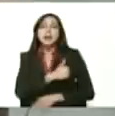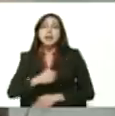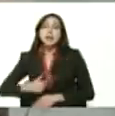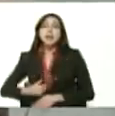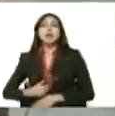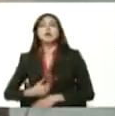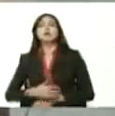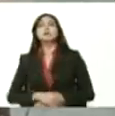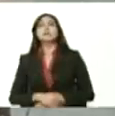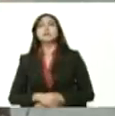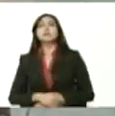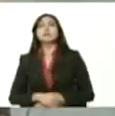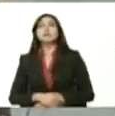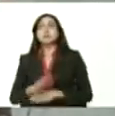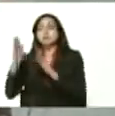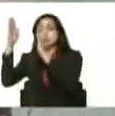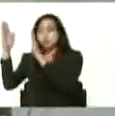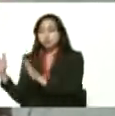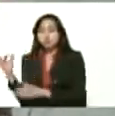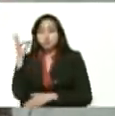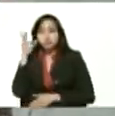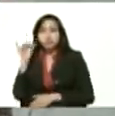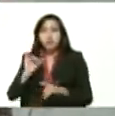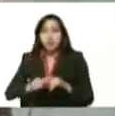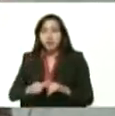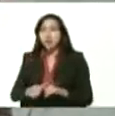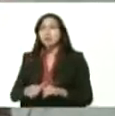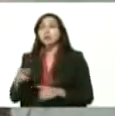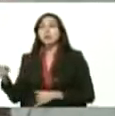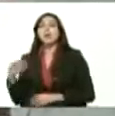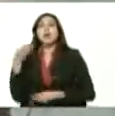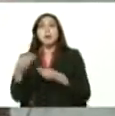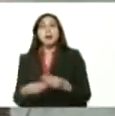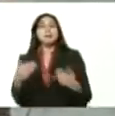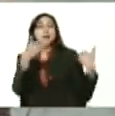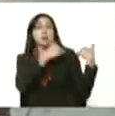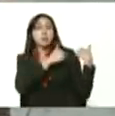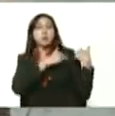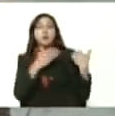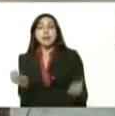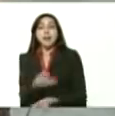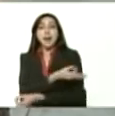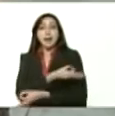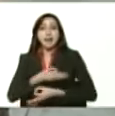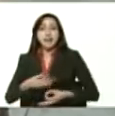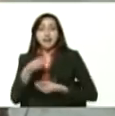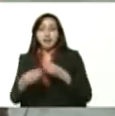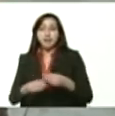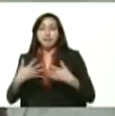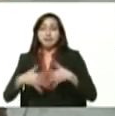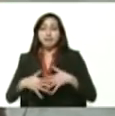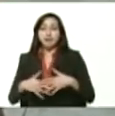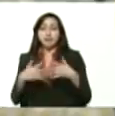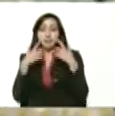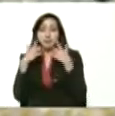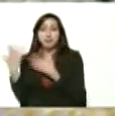derecho la palabra al ingeniero Roxana Olivero responsable de calidad de esta planta